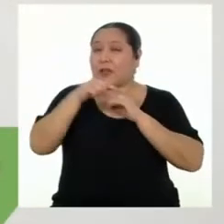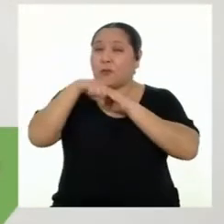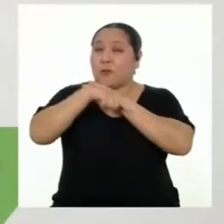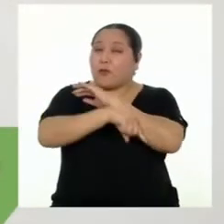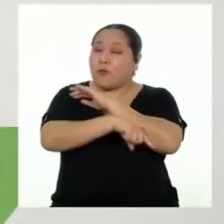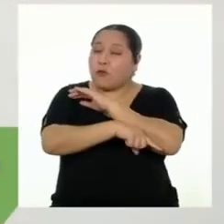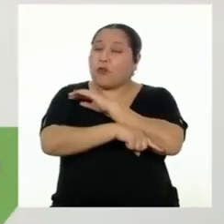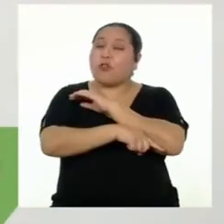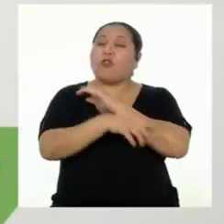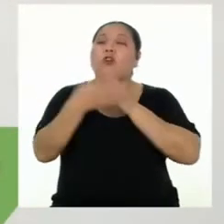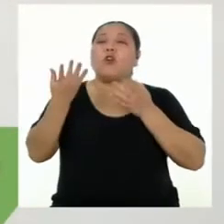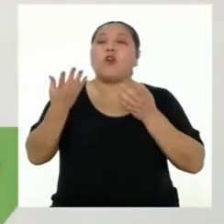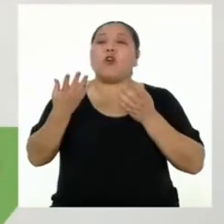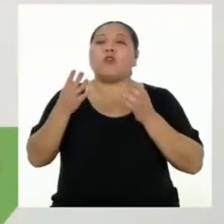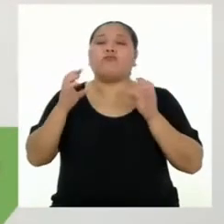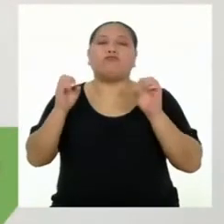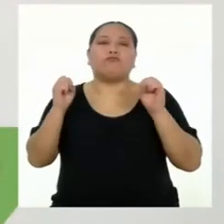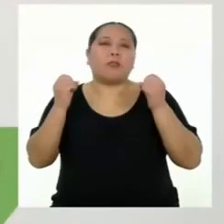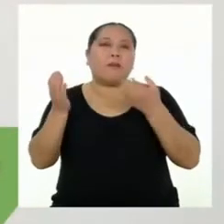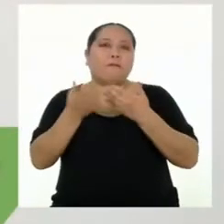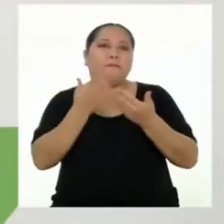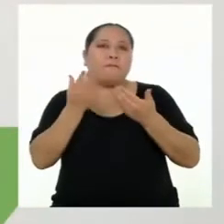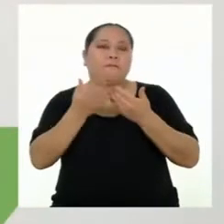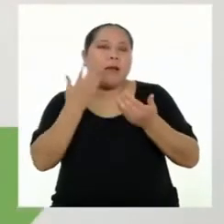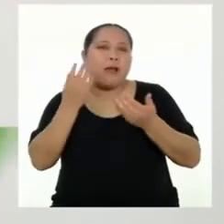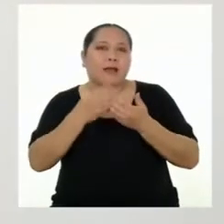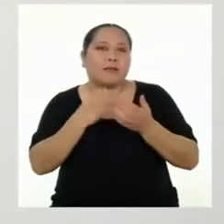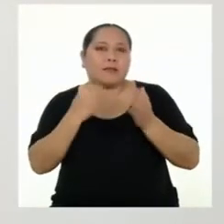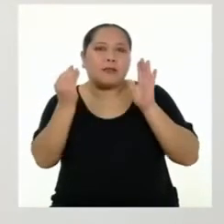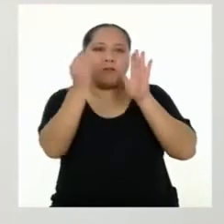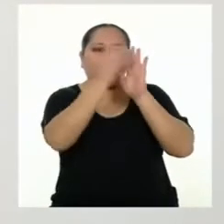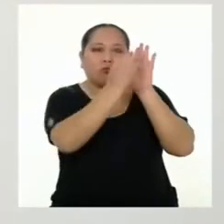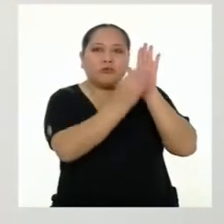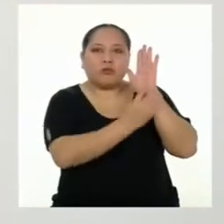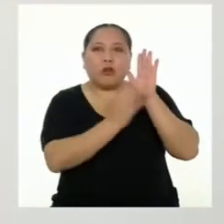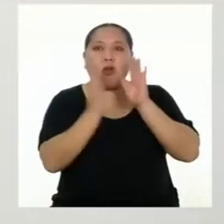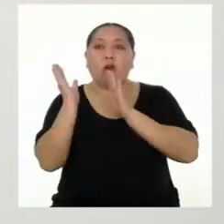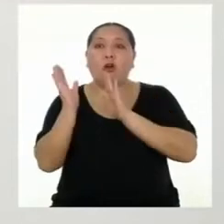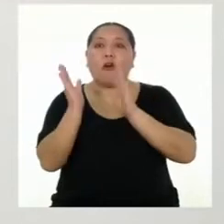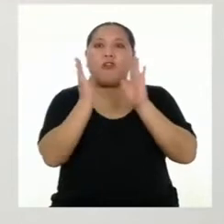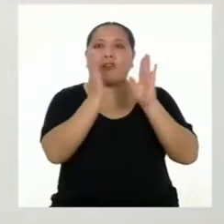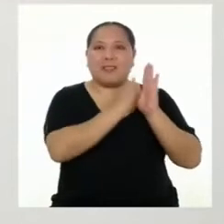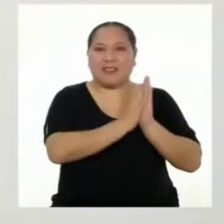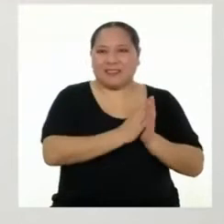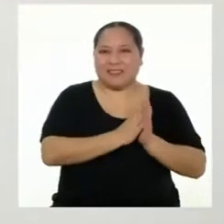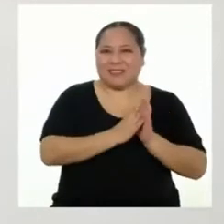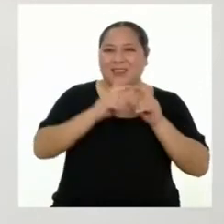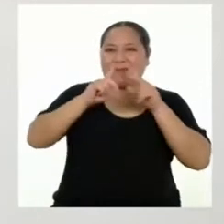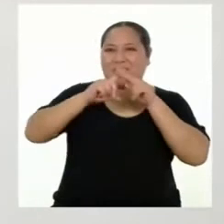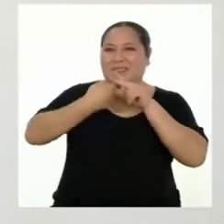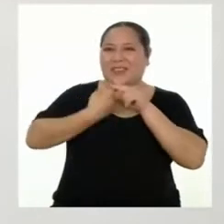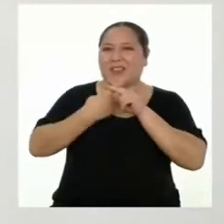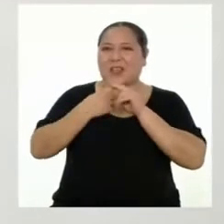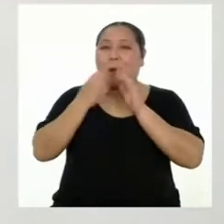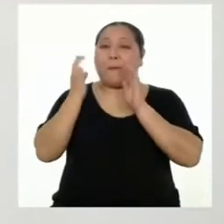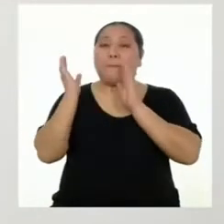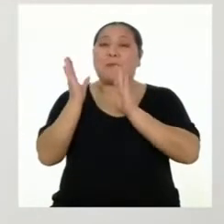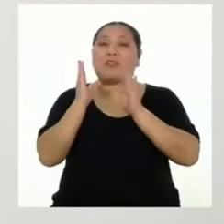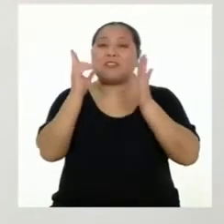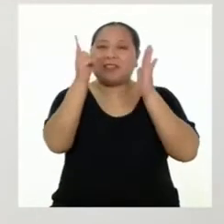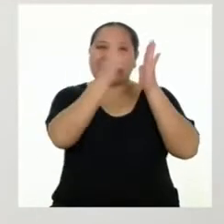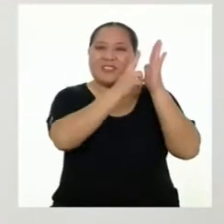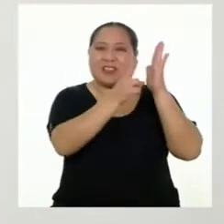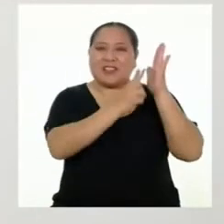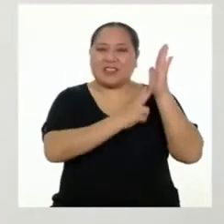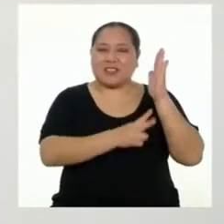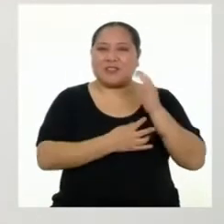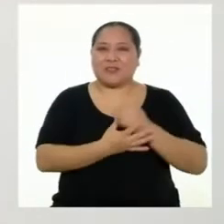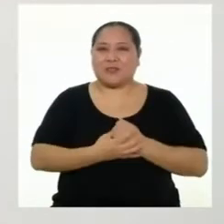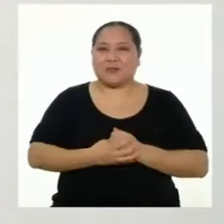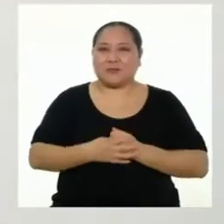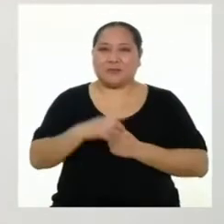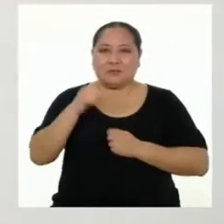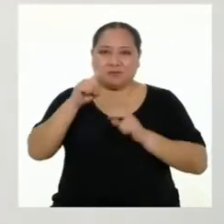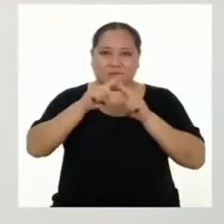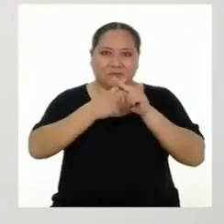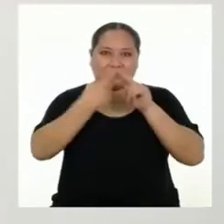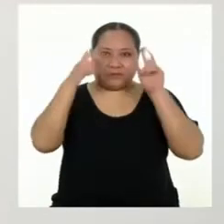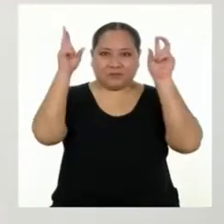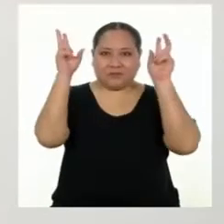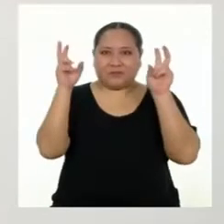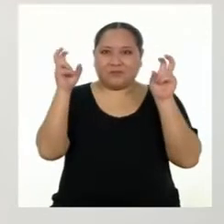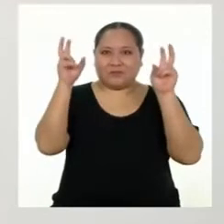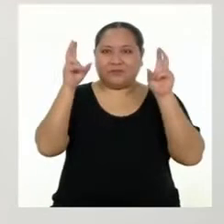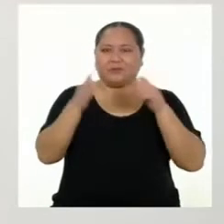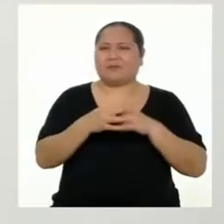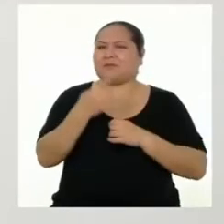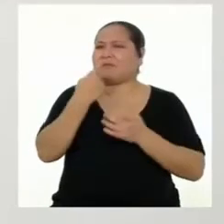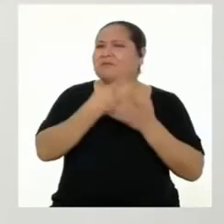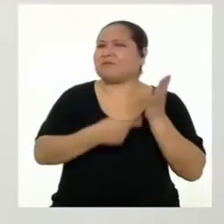concreta y ordenada. Es un organizador. Ahora, iniciemos nuestro proceso de lectura. A partir del título,